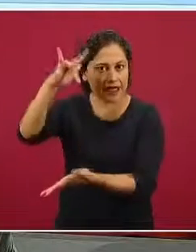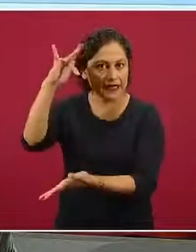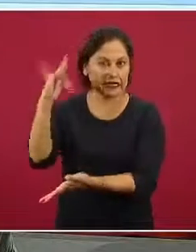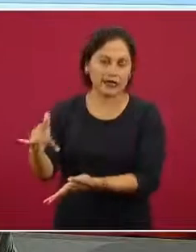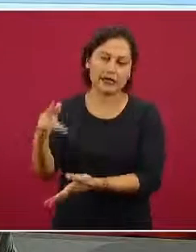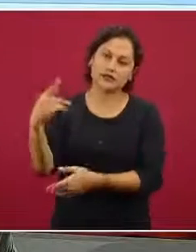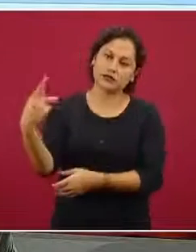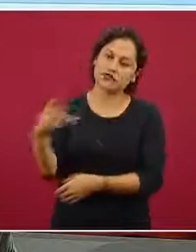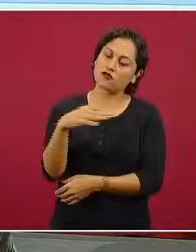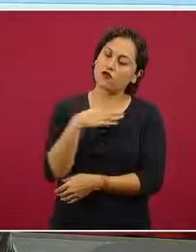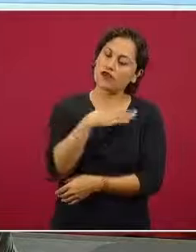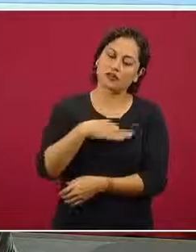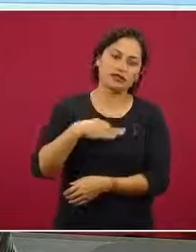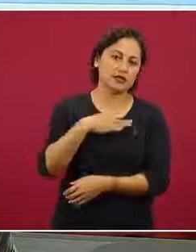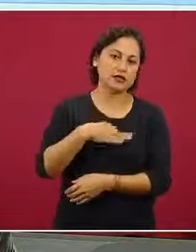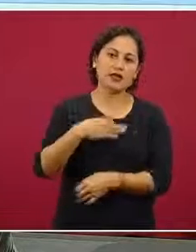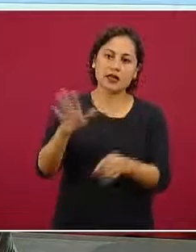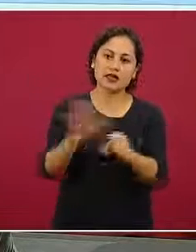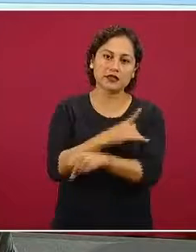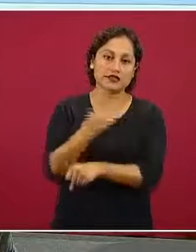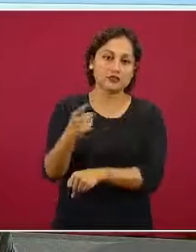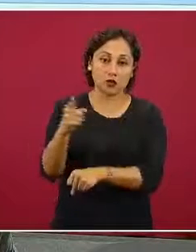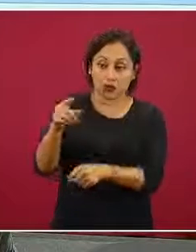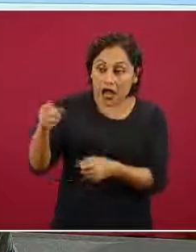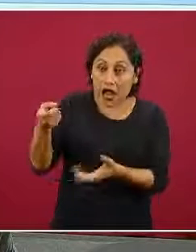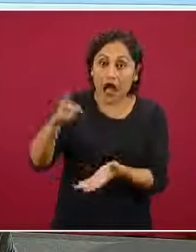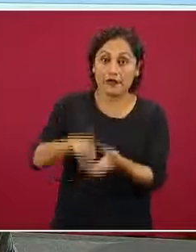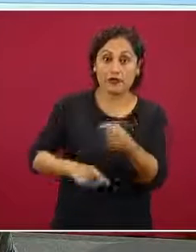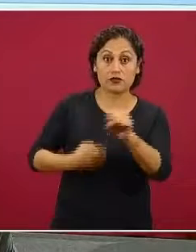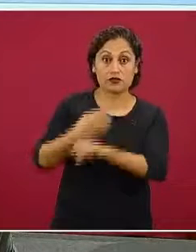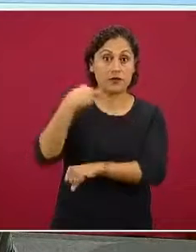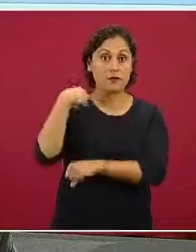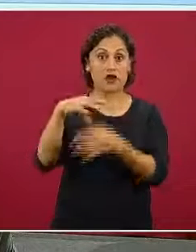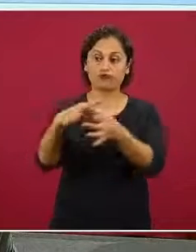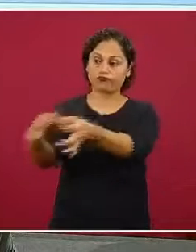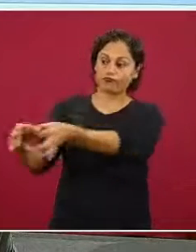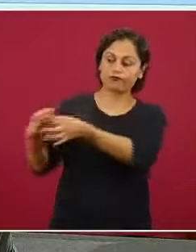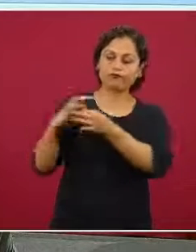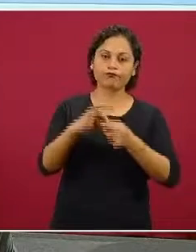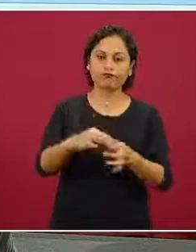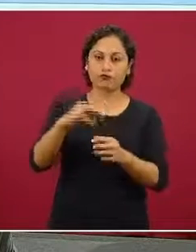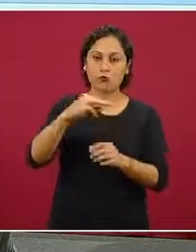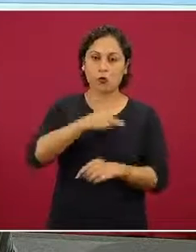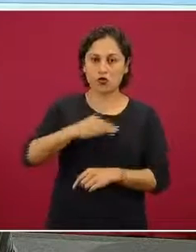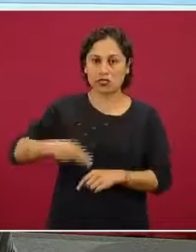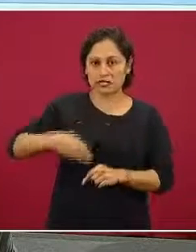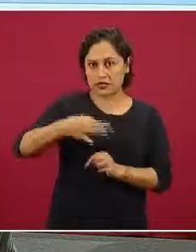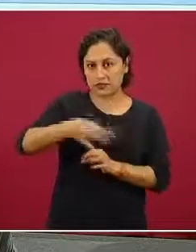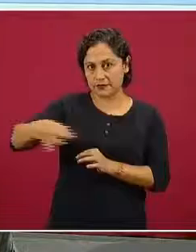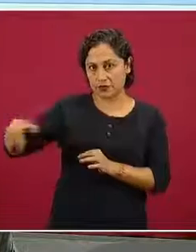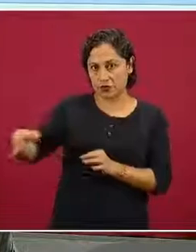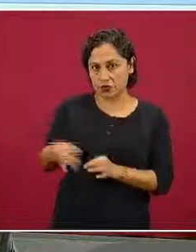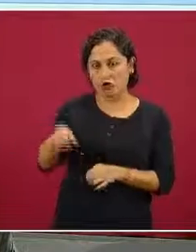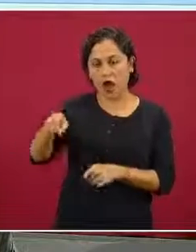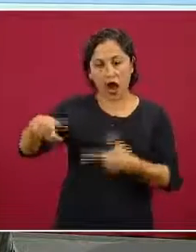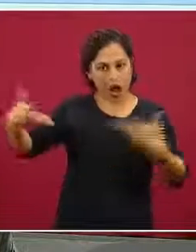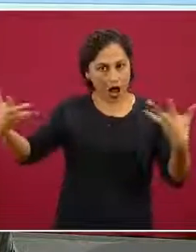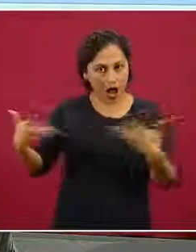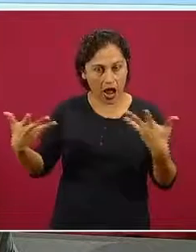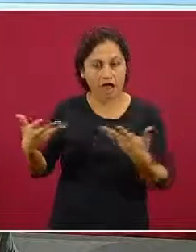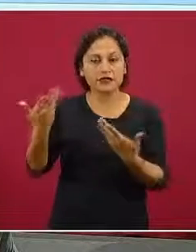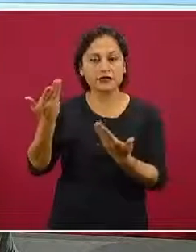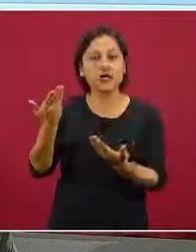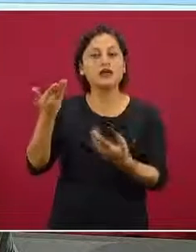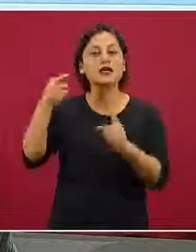haber logrado esta red de municipios que tenían un enfoque específico o tienen específico en síndrome